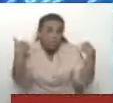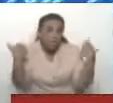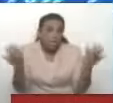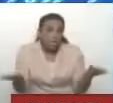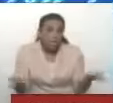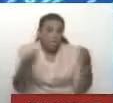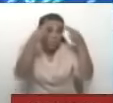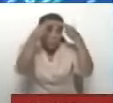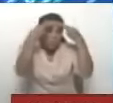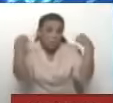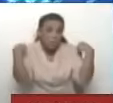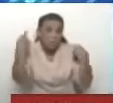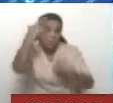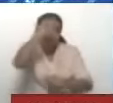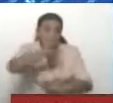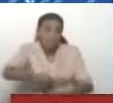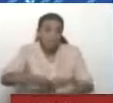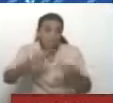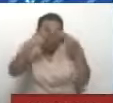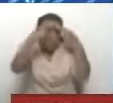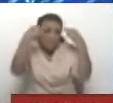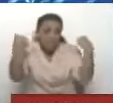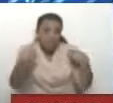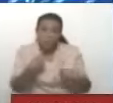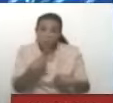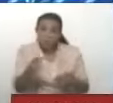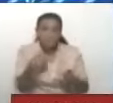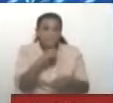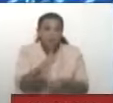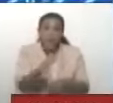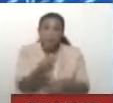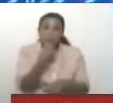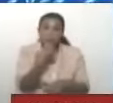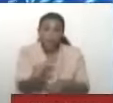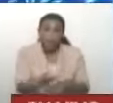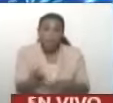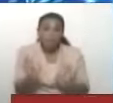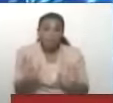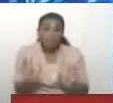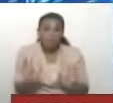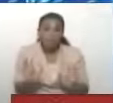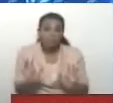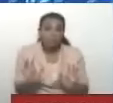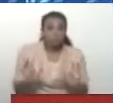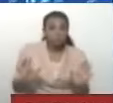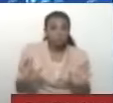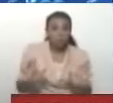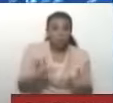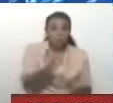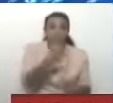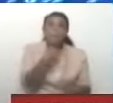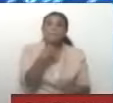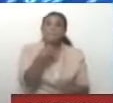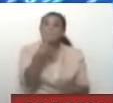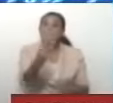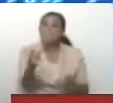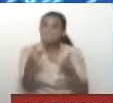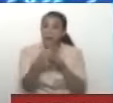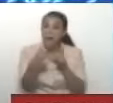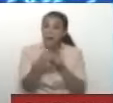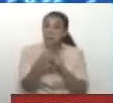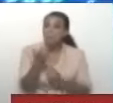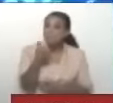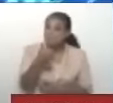Arellán. Soy inocente. Yo no digo nada malo ahí. Todo lo que digo es bonito y bueno. Me equivocan. Lo que saben son buenas palabras. Pero